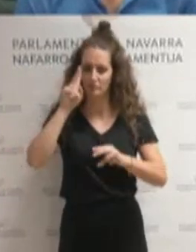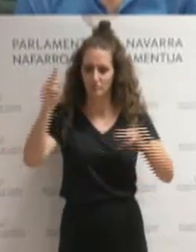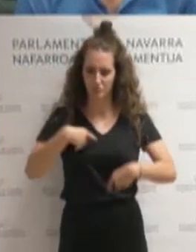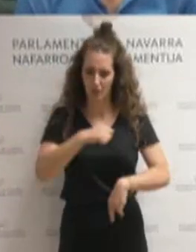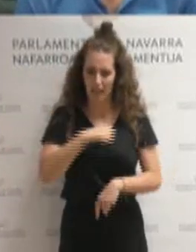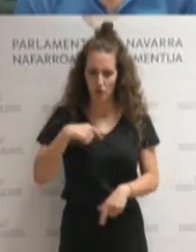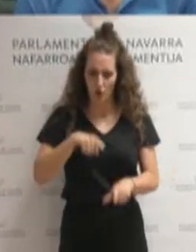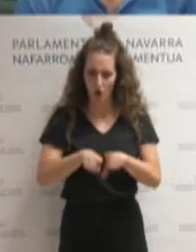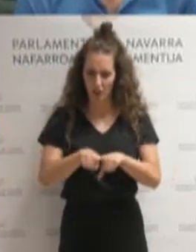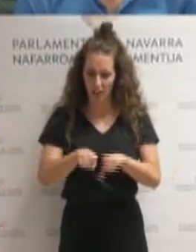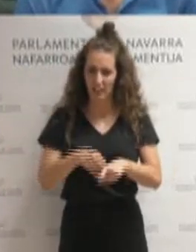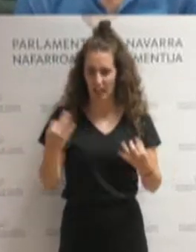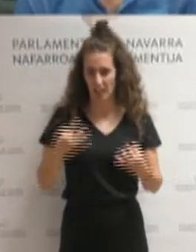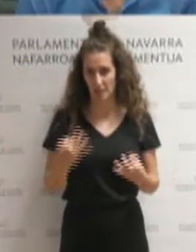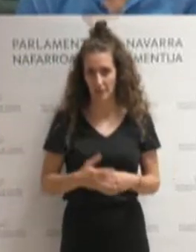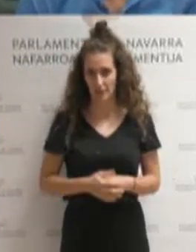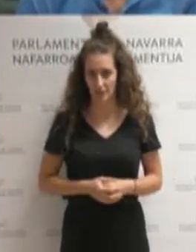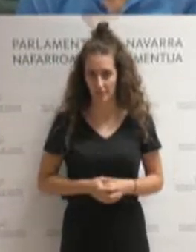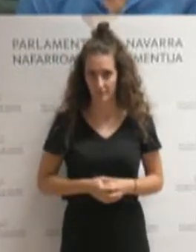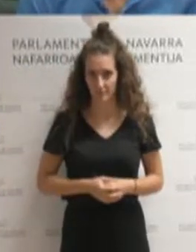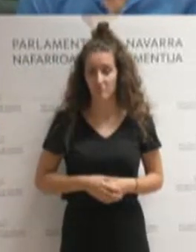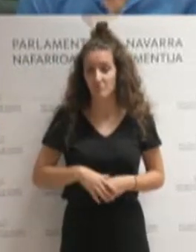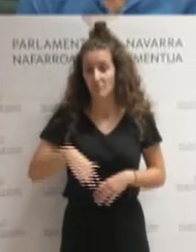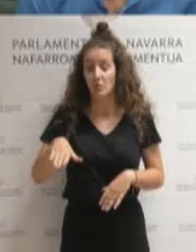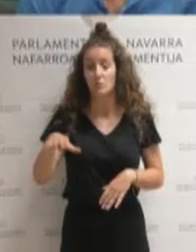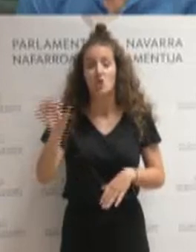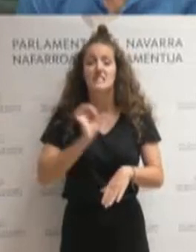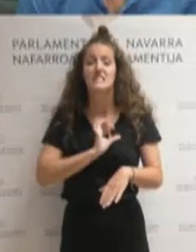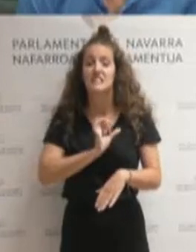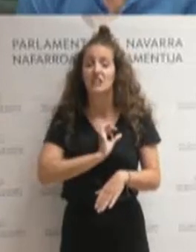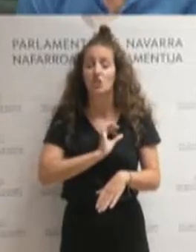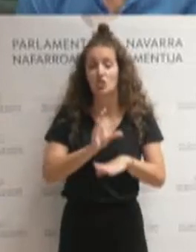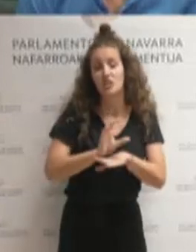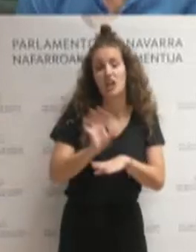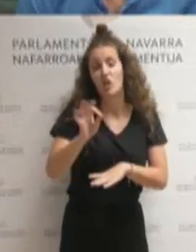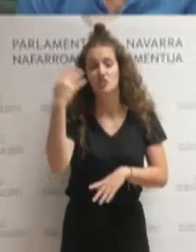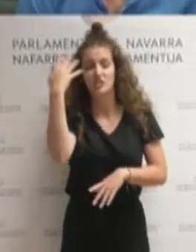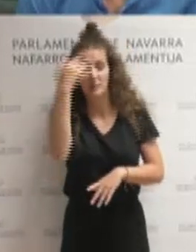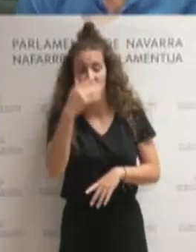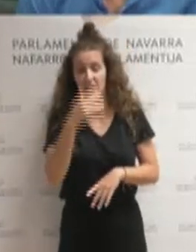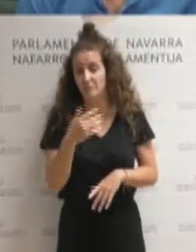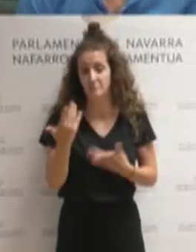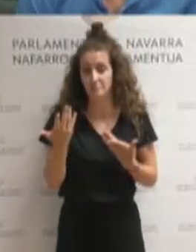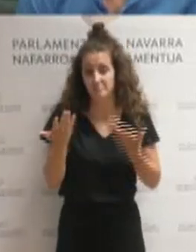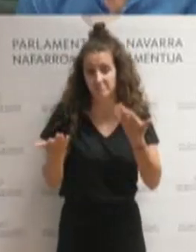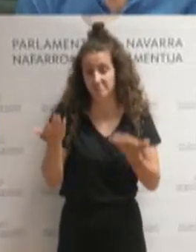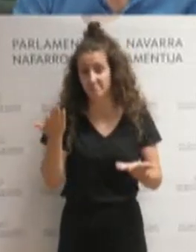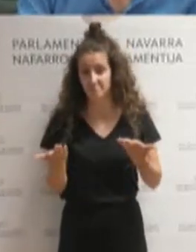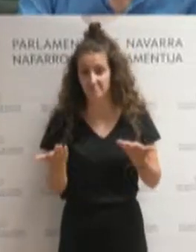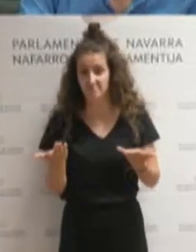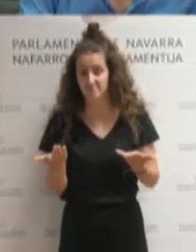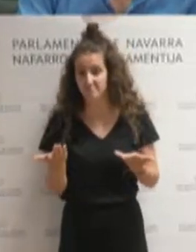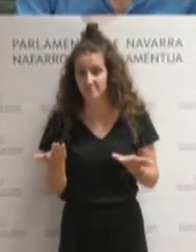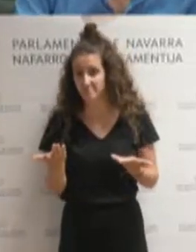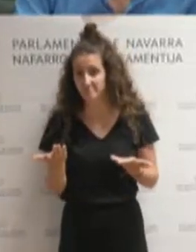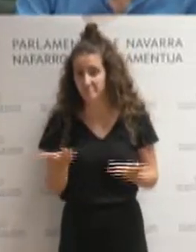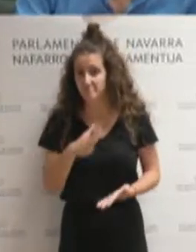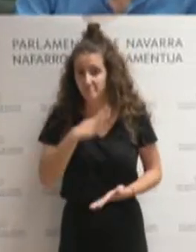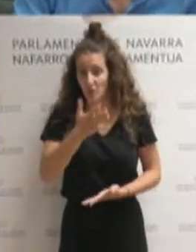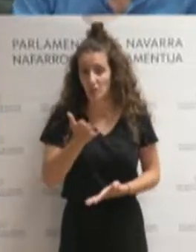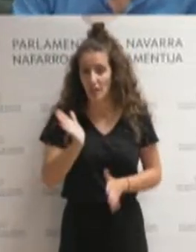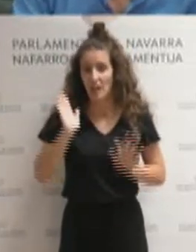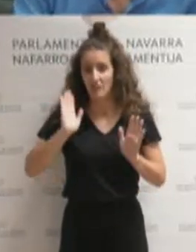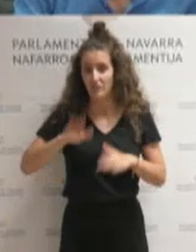sinceramente, señora consejera o señora Chivite, al final, y en definitiva, lo que teníamos que expresar y